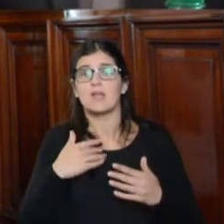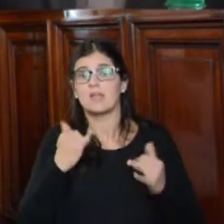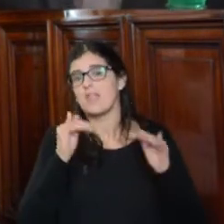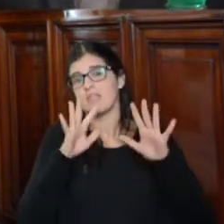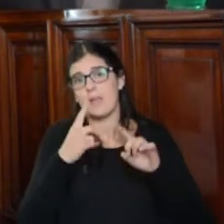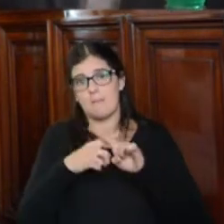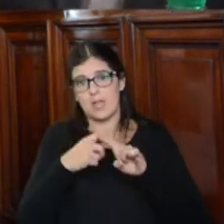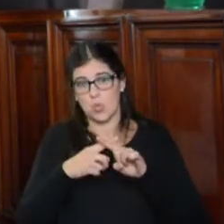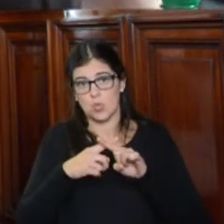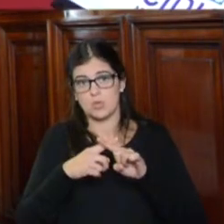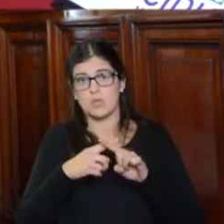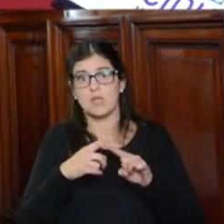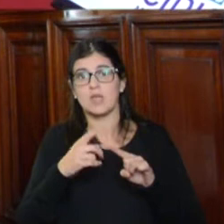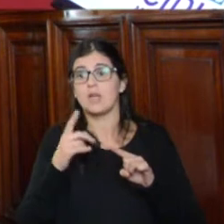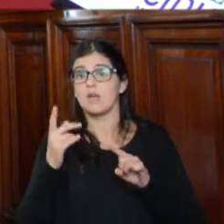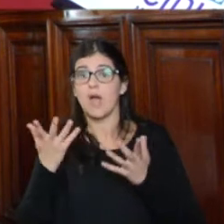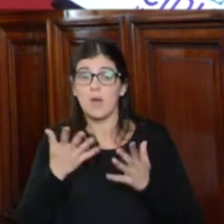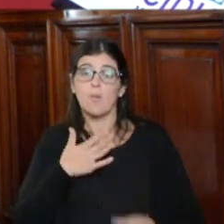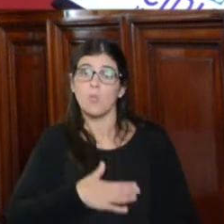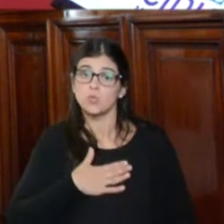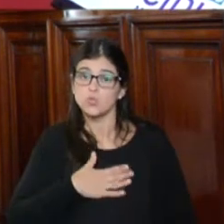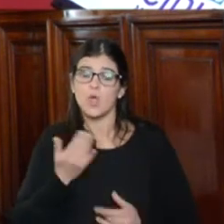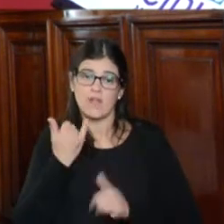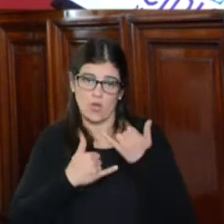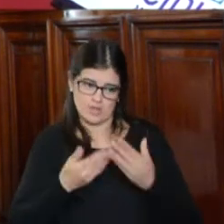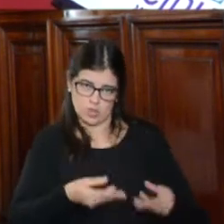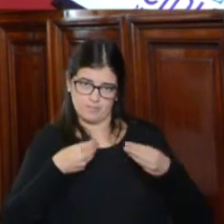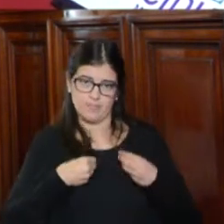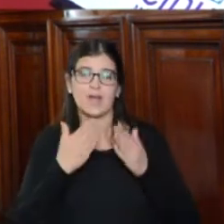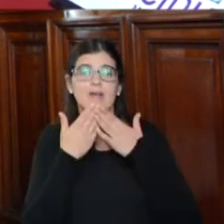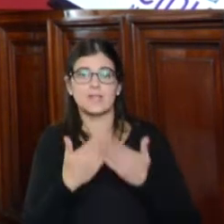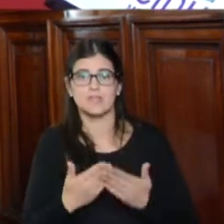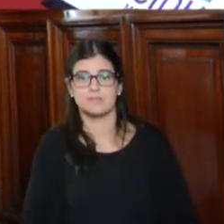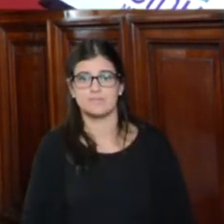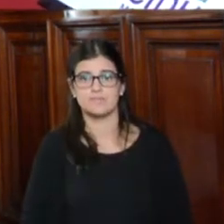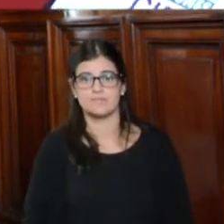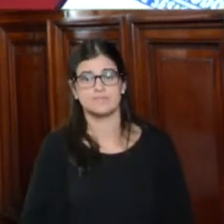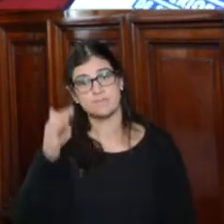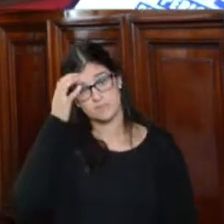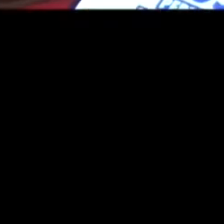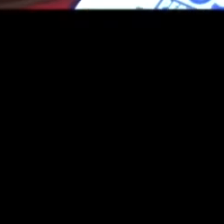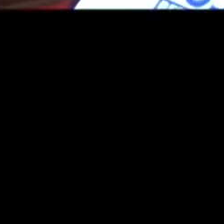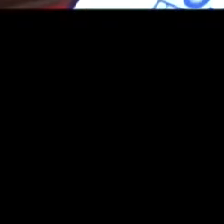10 minutos, recibiremos con mucho gusto la información. Es eso. Gracias. El Estado, por favor.